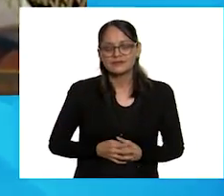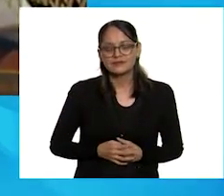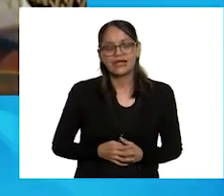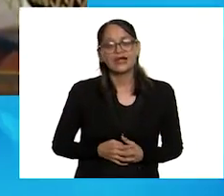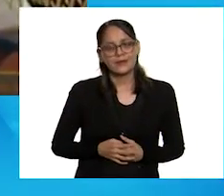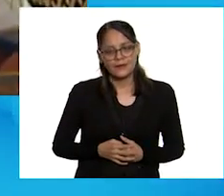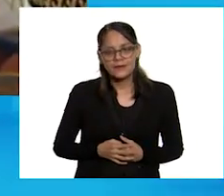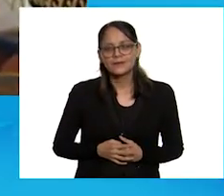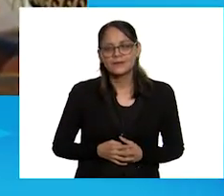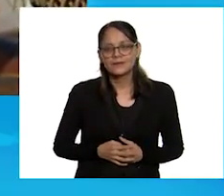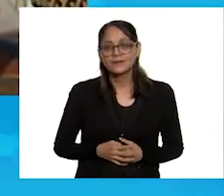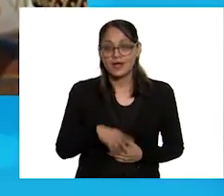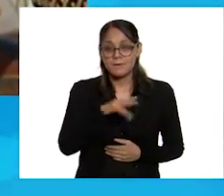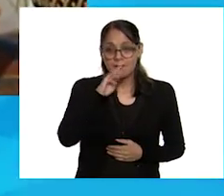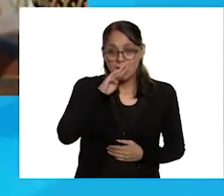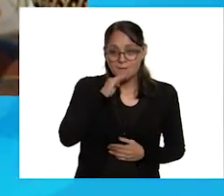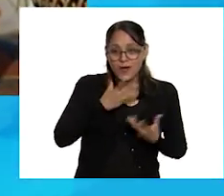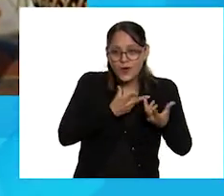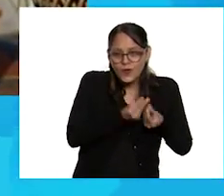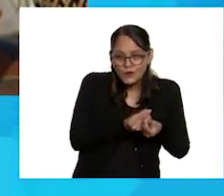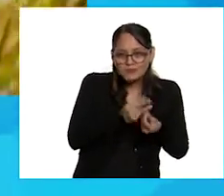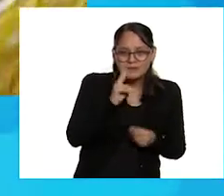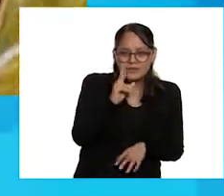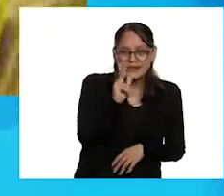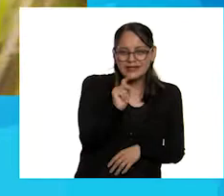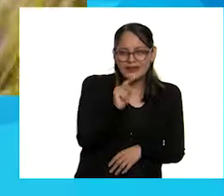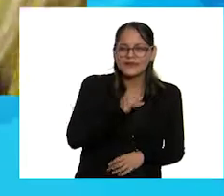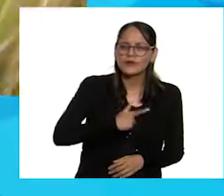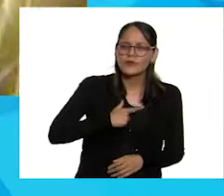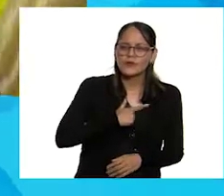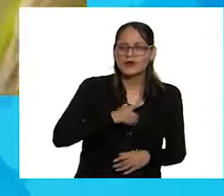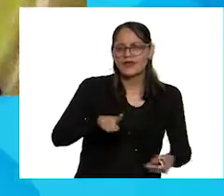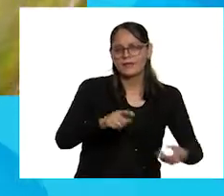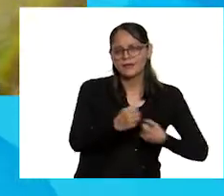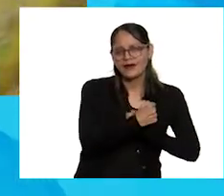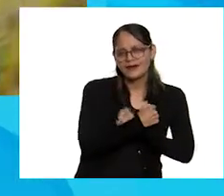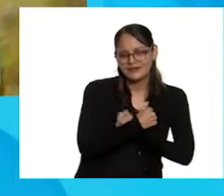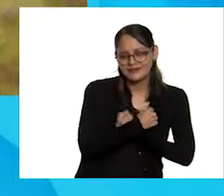Me gusta ver a la televisión con ella y me abraza.